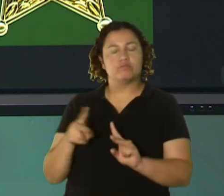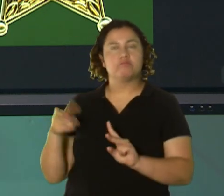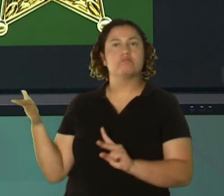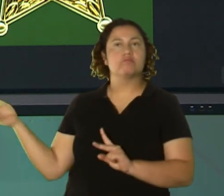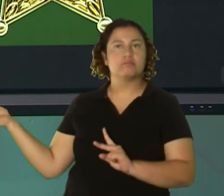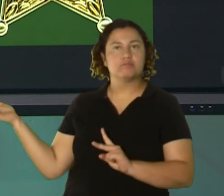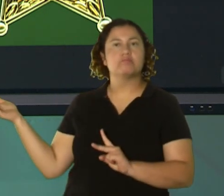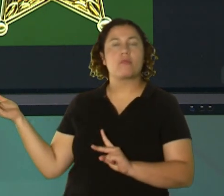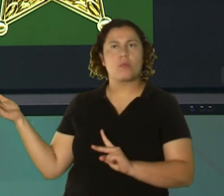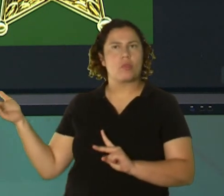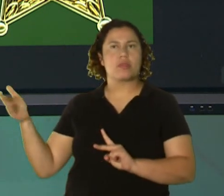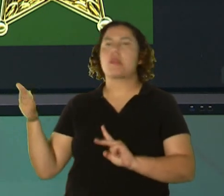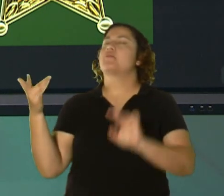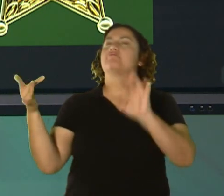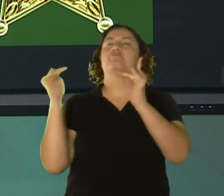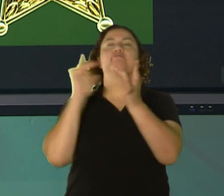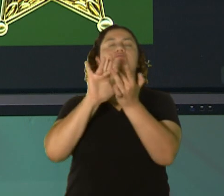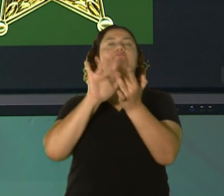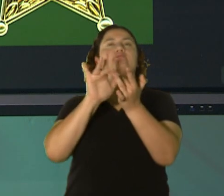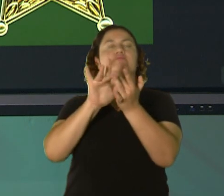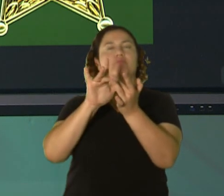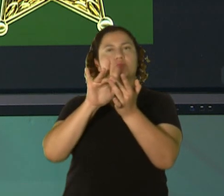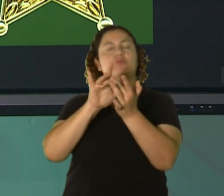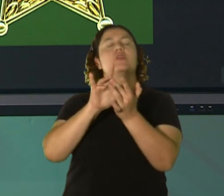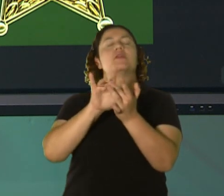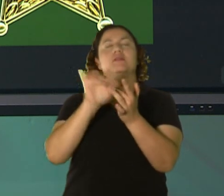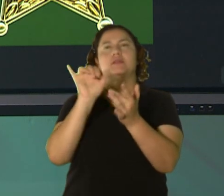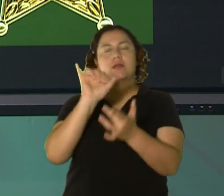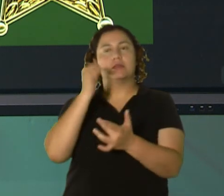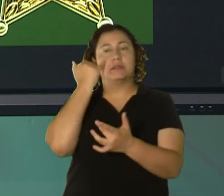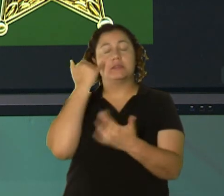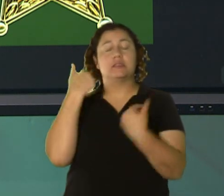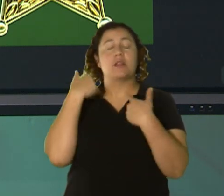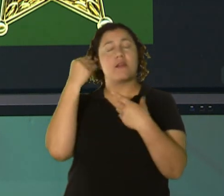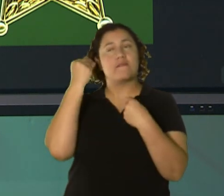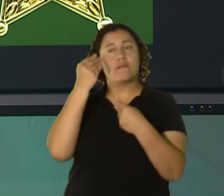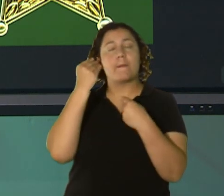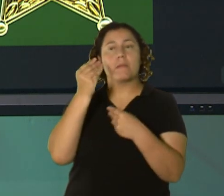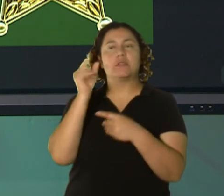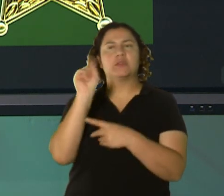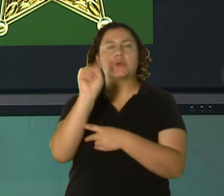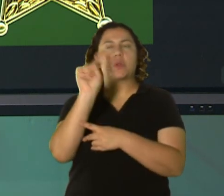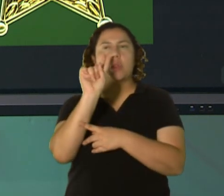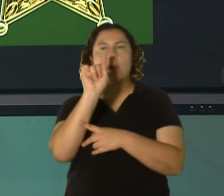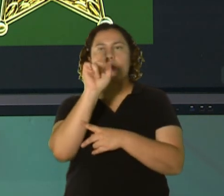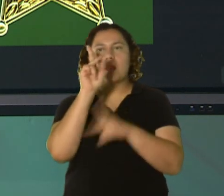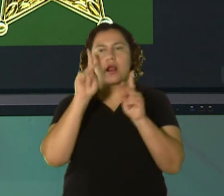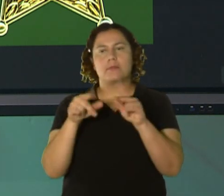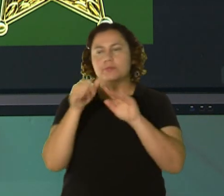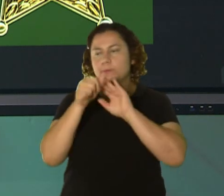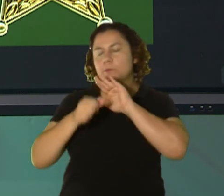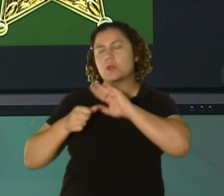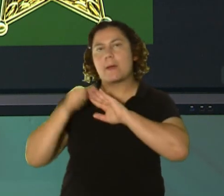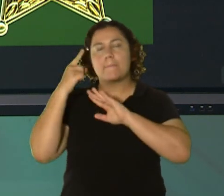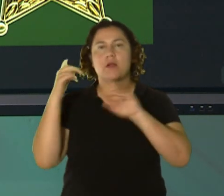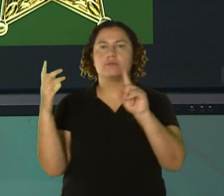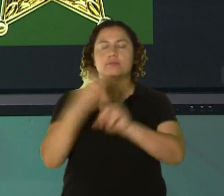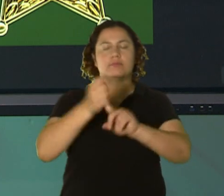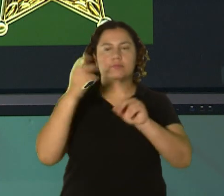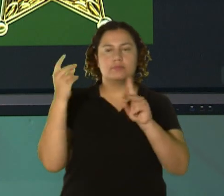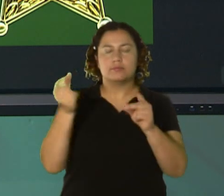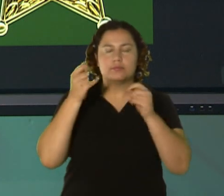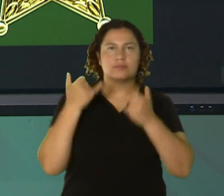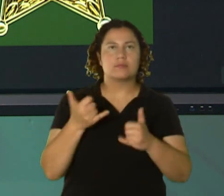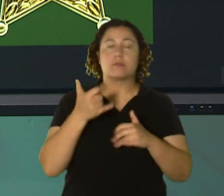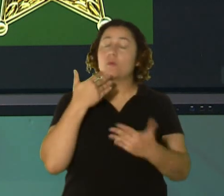Comuníquense de inmediato con el Sherry Marcos López y tiene información de dónde se encuentra escondido esta persona para que se ha arrestado de inmediato.